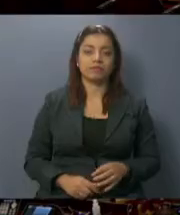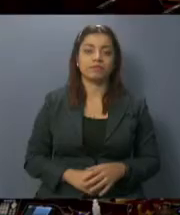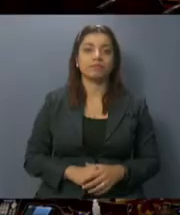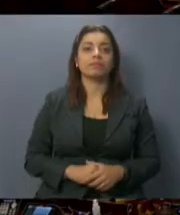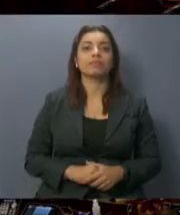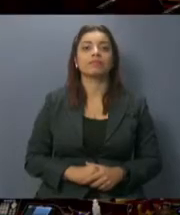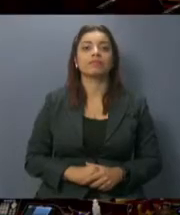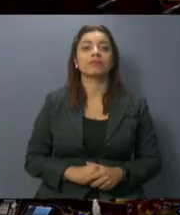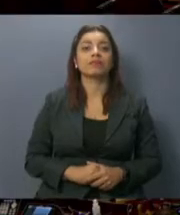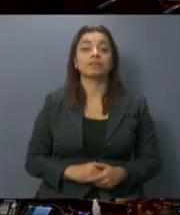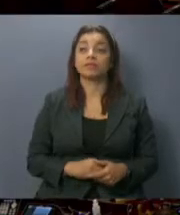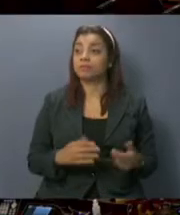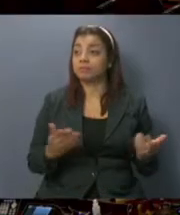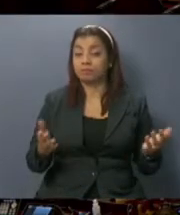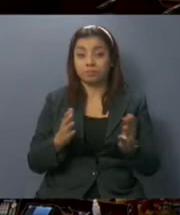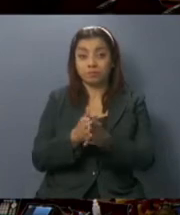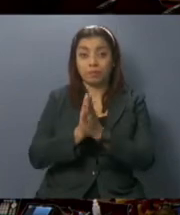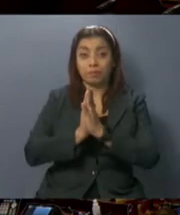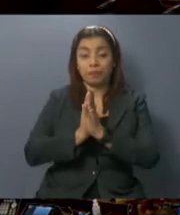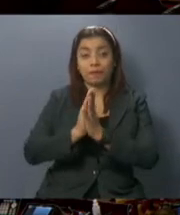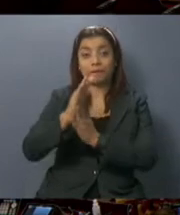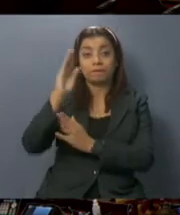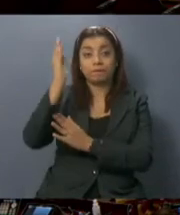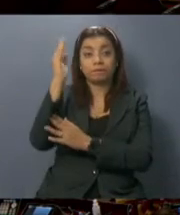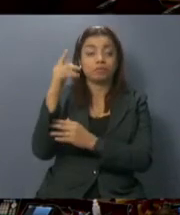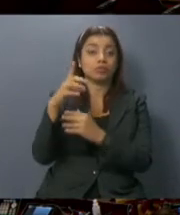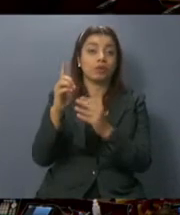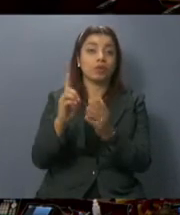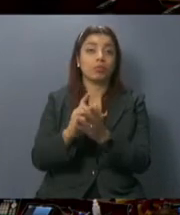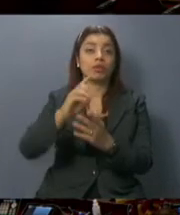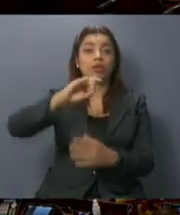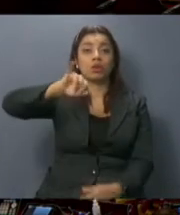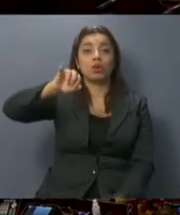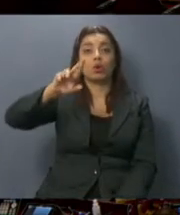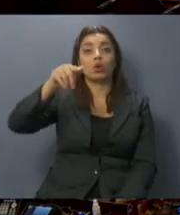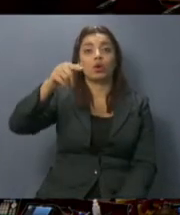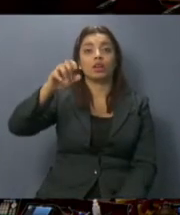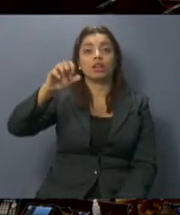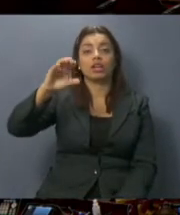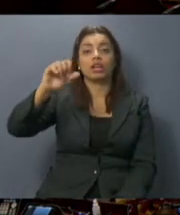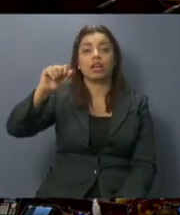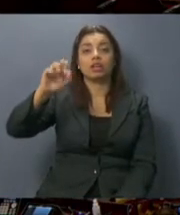Está solicitando la palabra el diputado Jorge Castro.